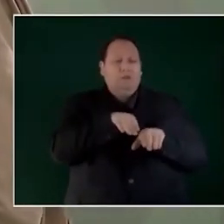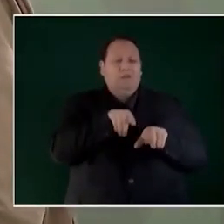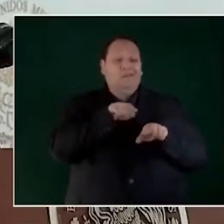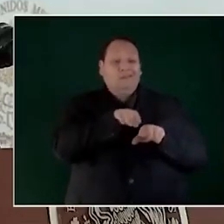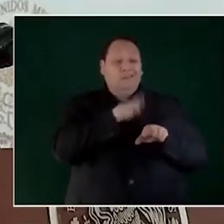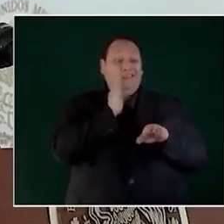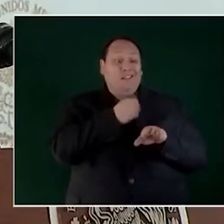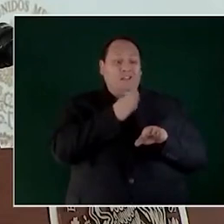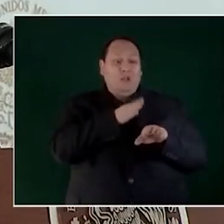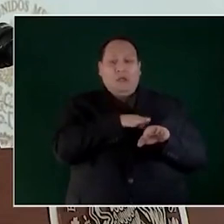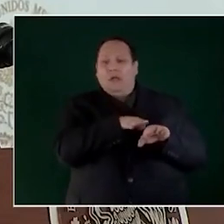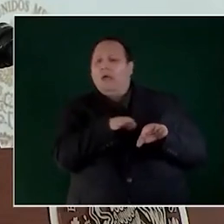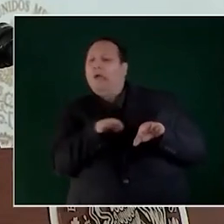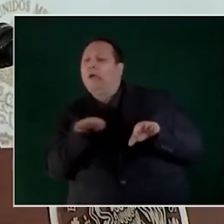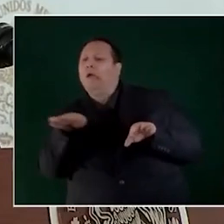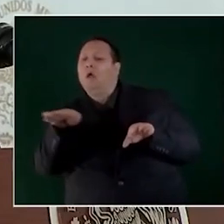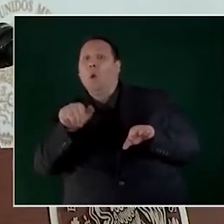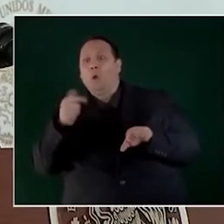Imagínense.